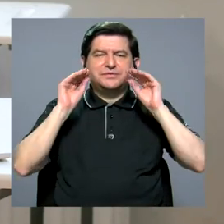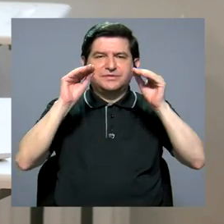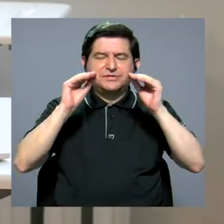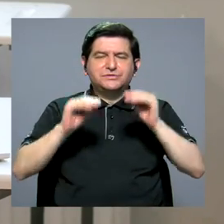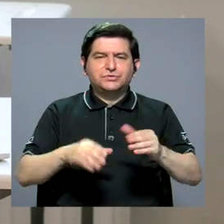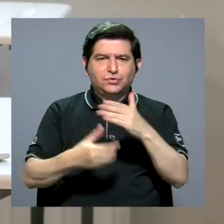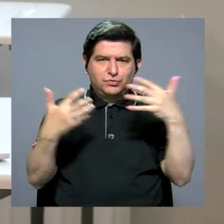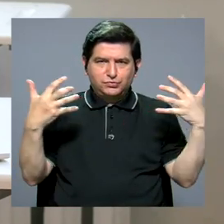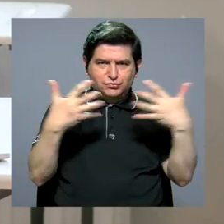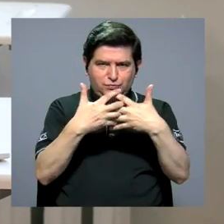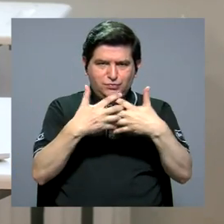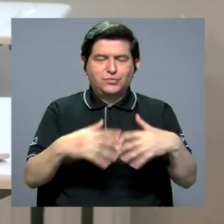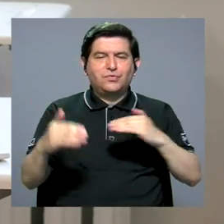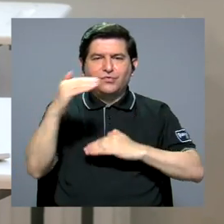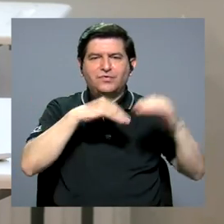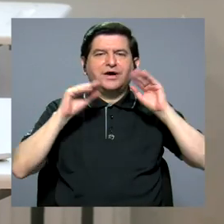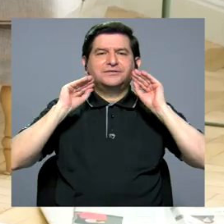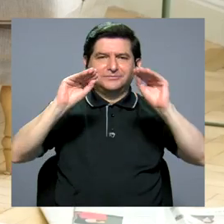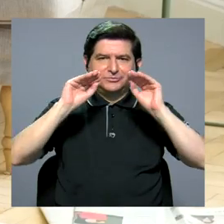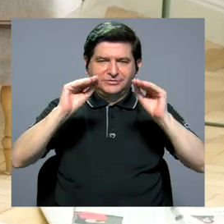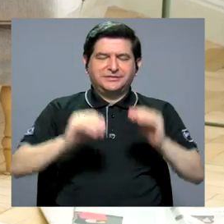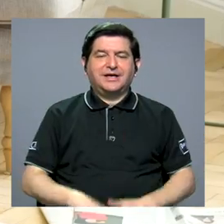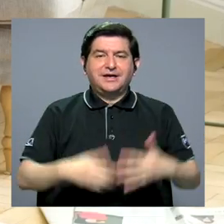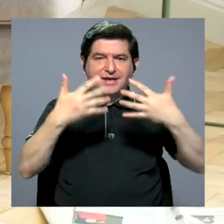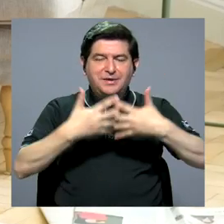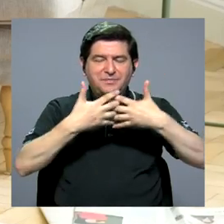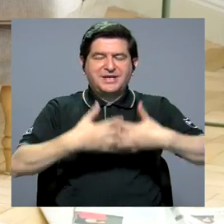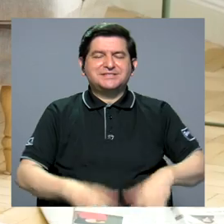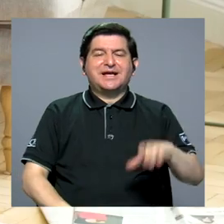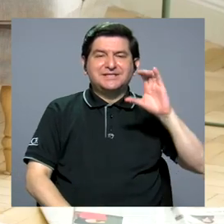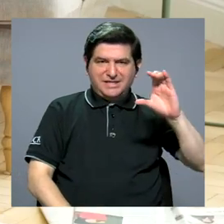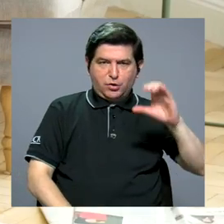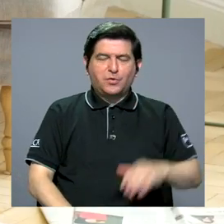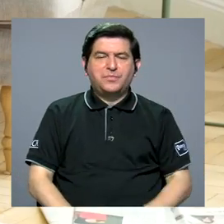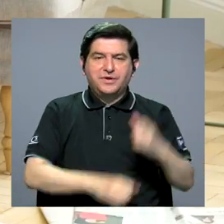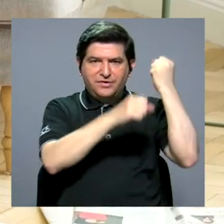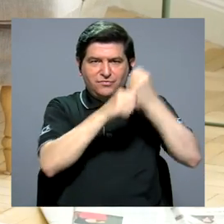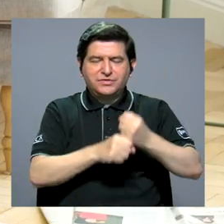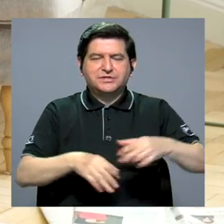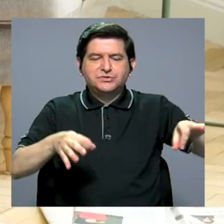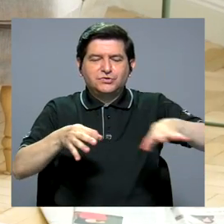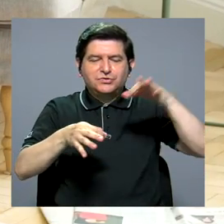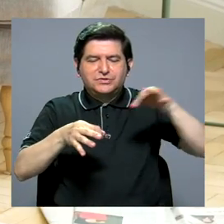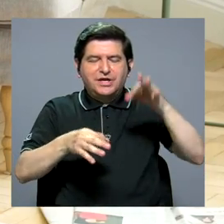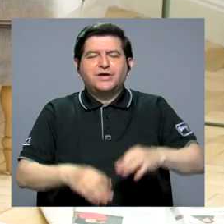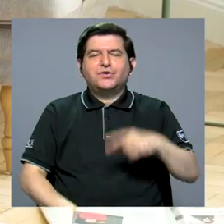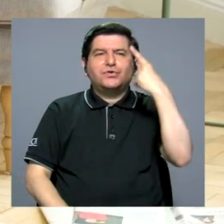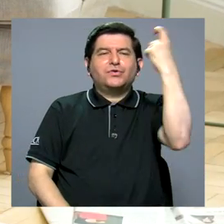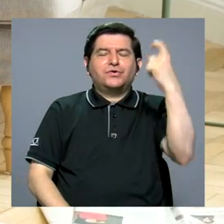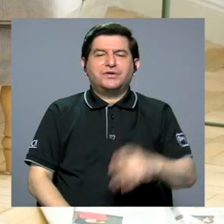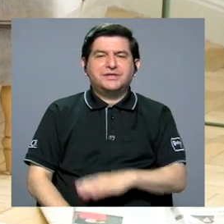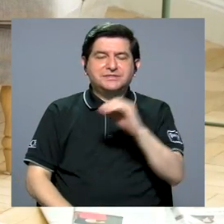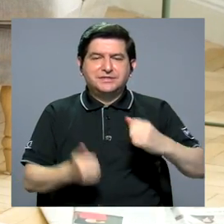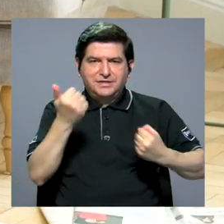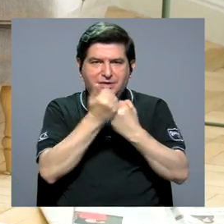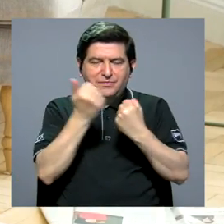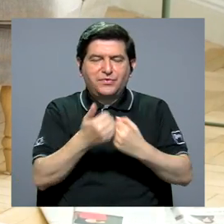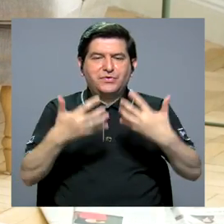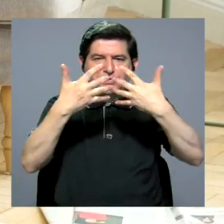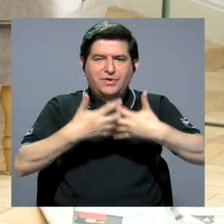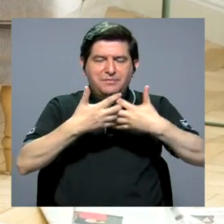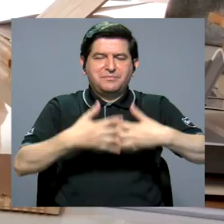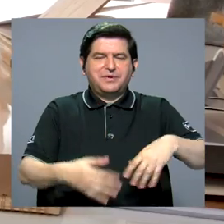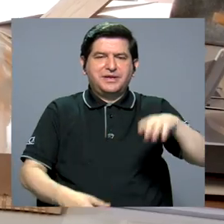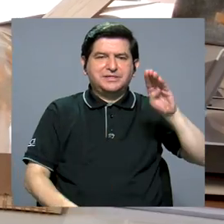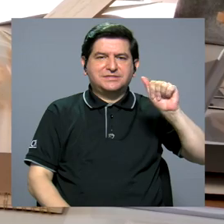Complementarios de la Facultad de Educación. La empresa se recopía, la Fundación Tejedores de Sueños y el patrocinio de la